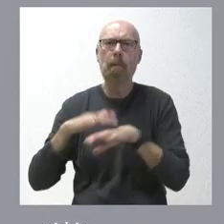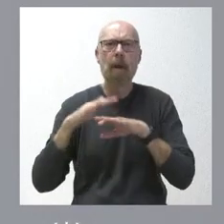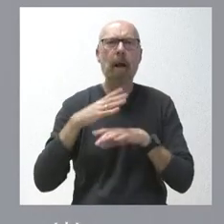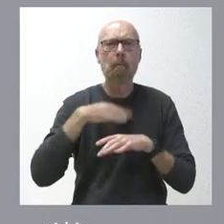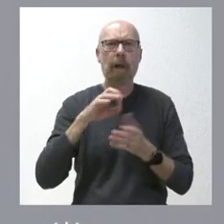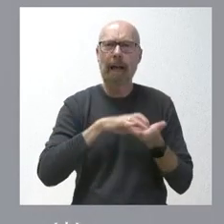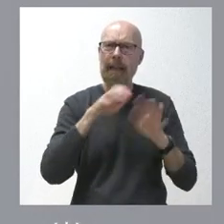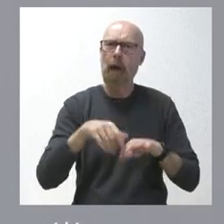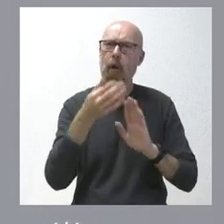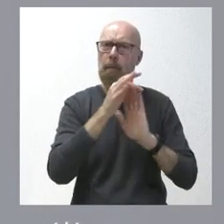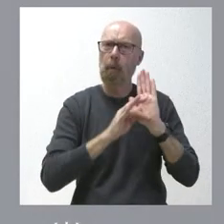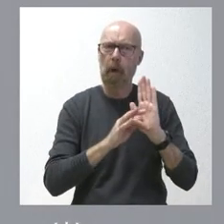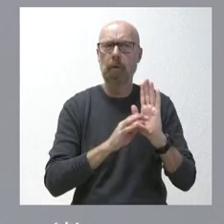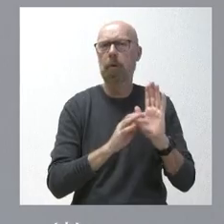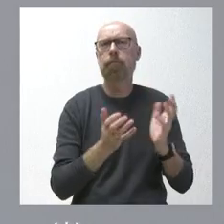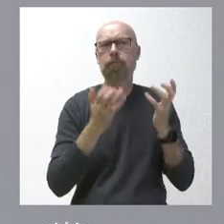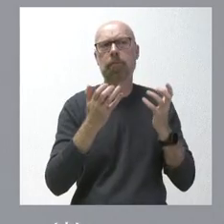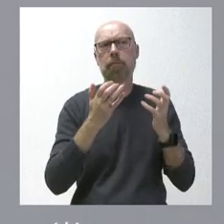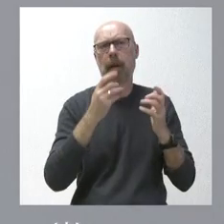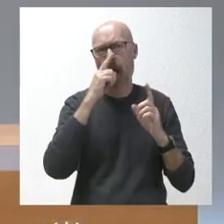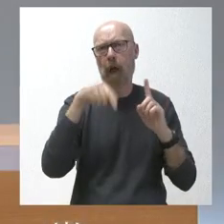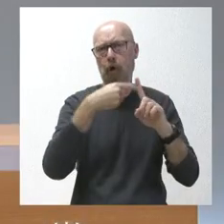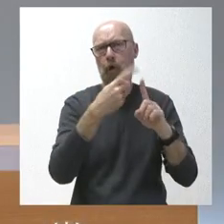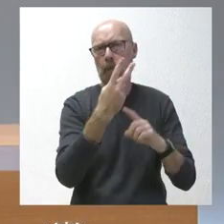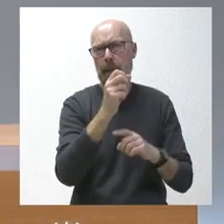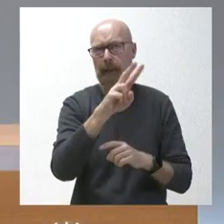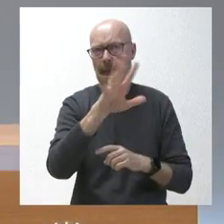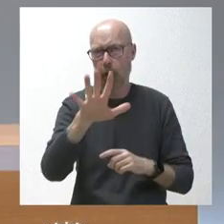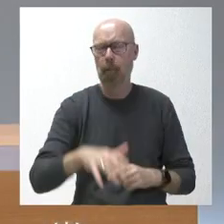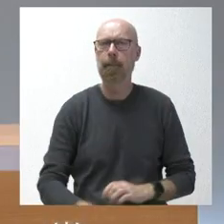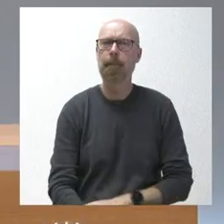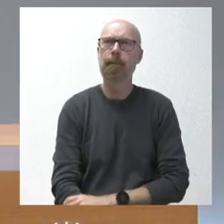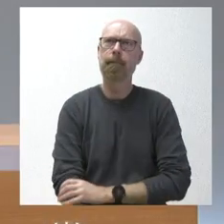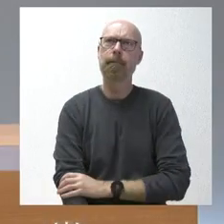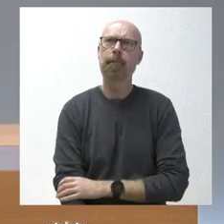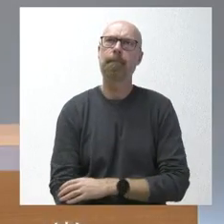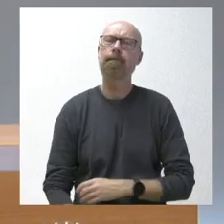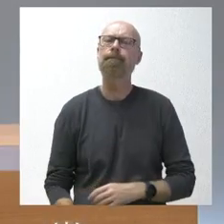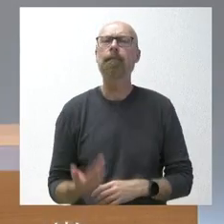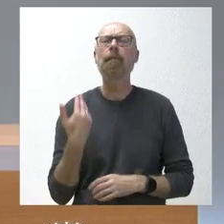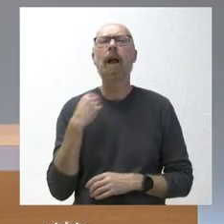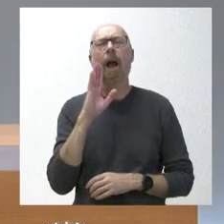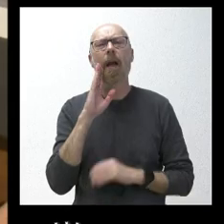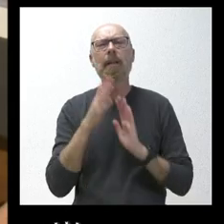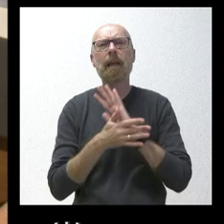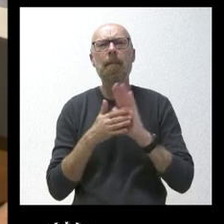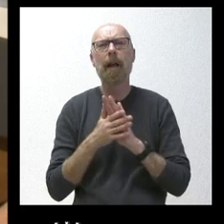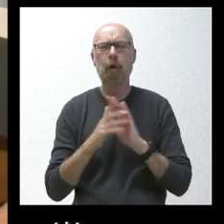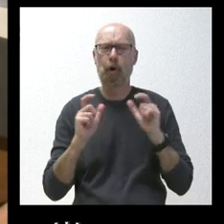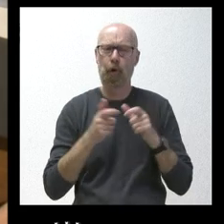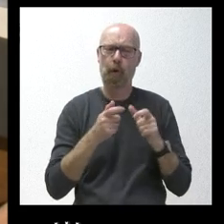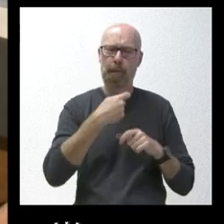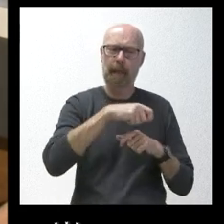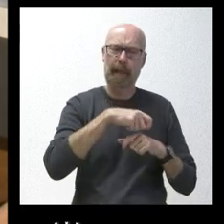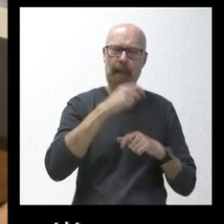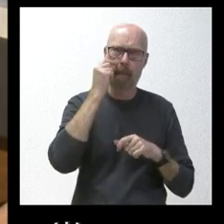tenga un buen presupuesto para el año 2025. Y antes, hablando de la reunión del presidente Mañuco con el presidente Sánchez,